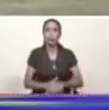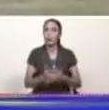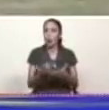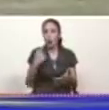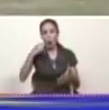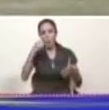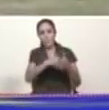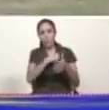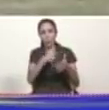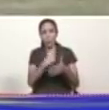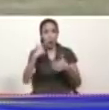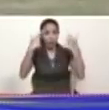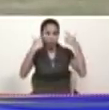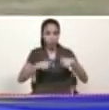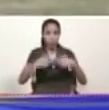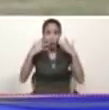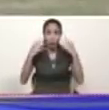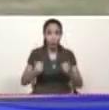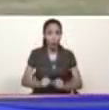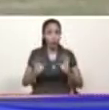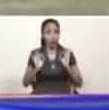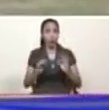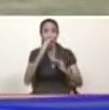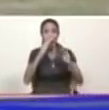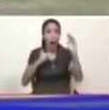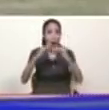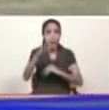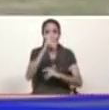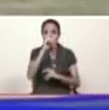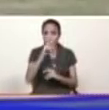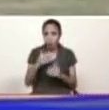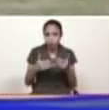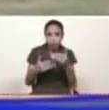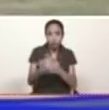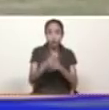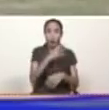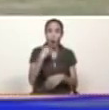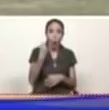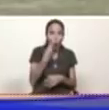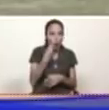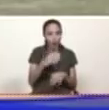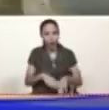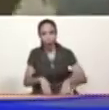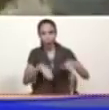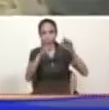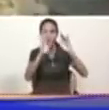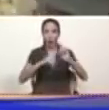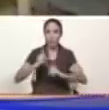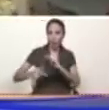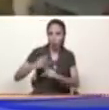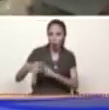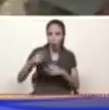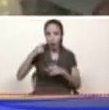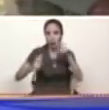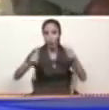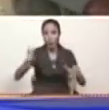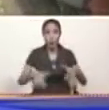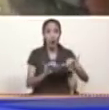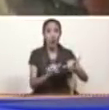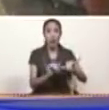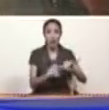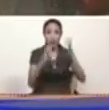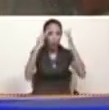con vencedores de todas las edades y generaciones desde productores y un cuerpo de primera de ingenieros